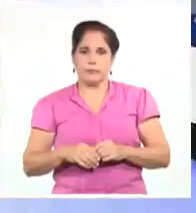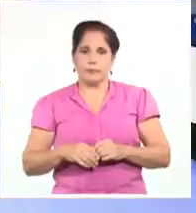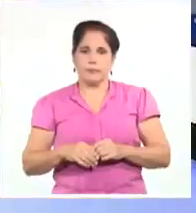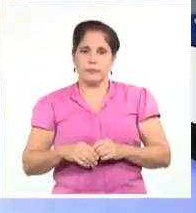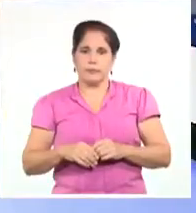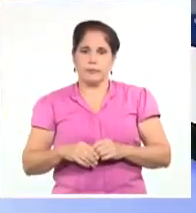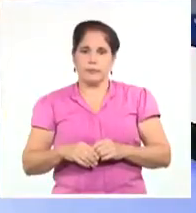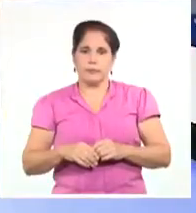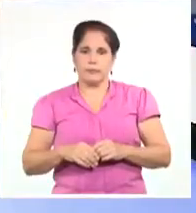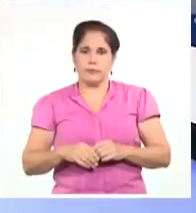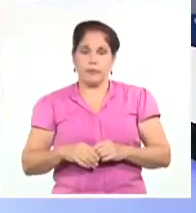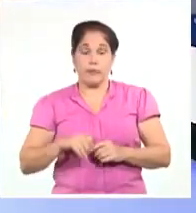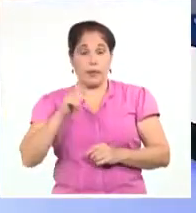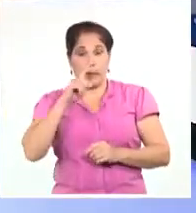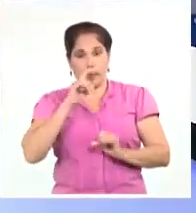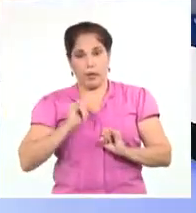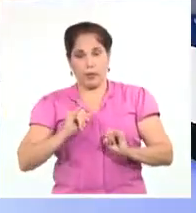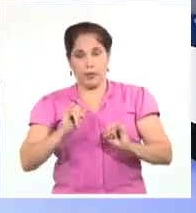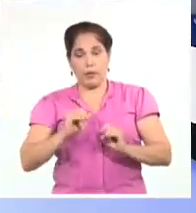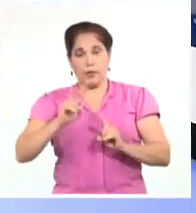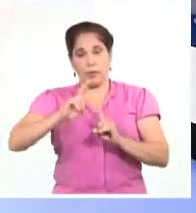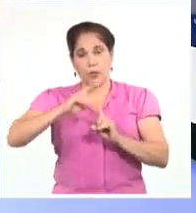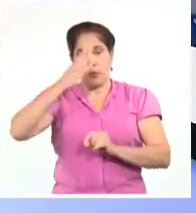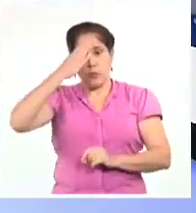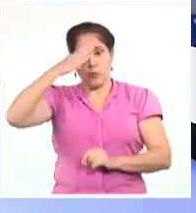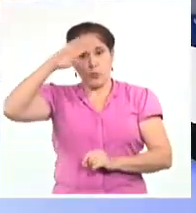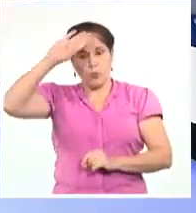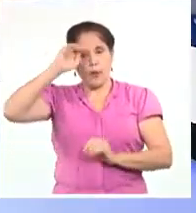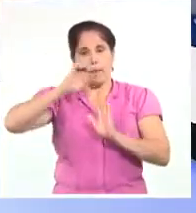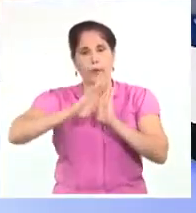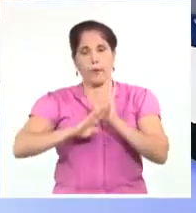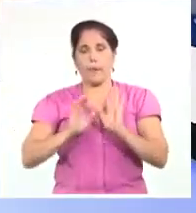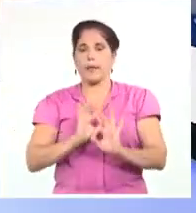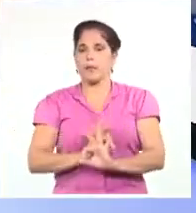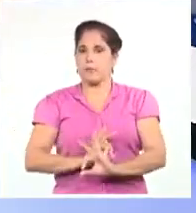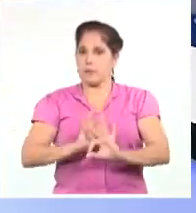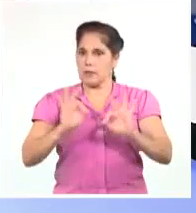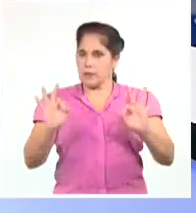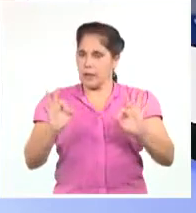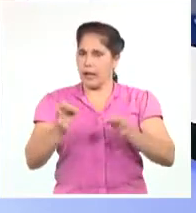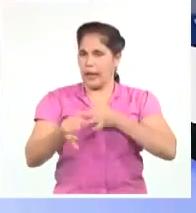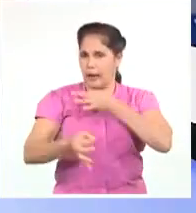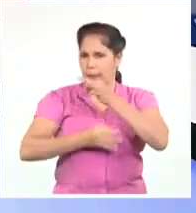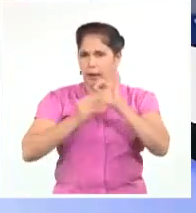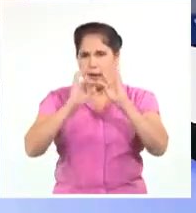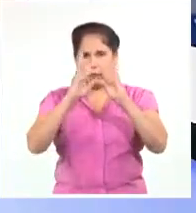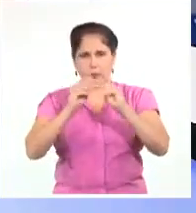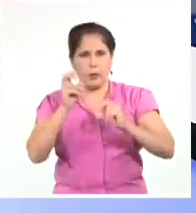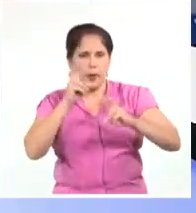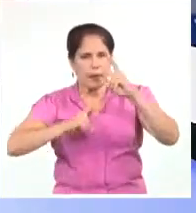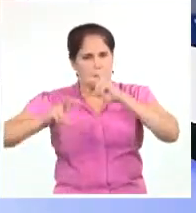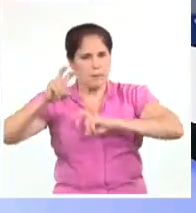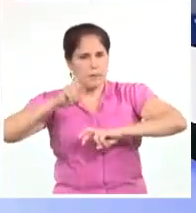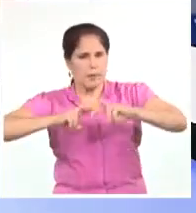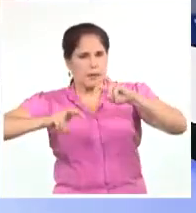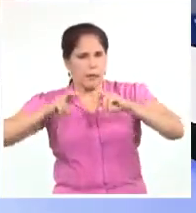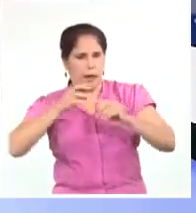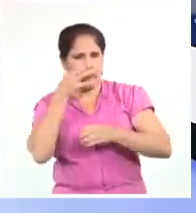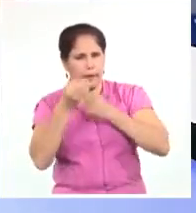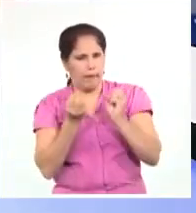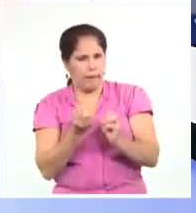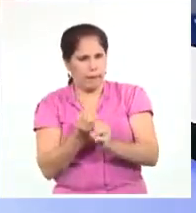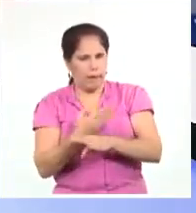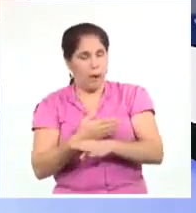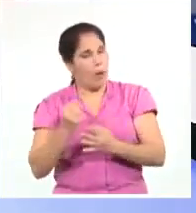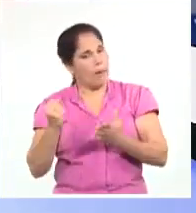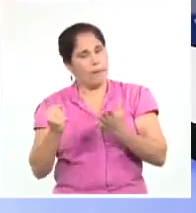Y al concluir este noticiero, la televisión cubana ofrecerá un programa especial que dará a conocer los resultados de la investigación para esclarecer el